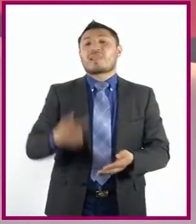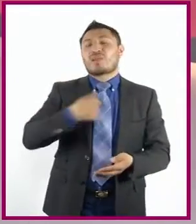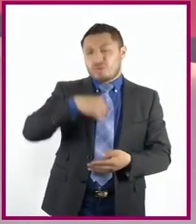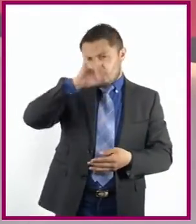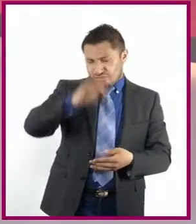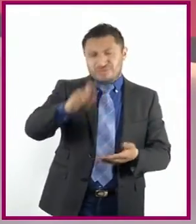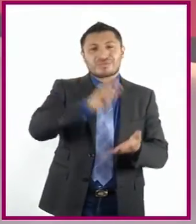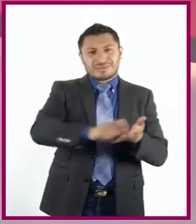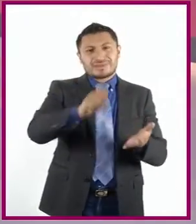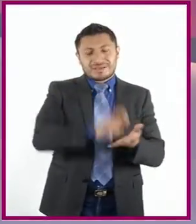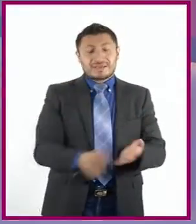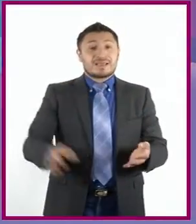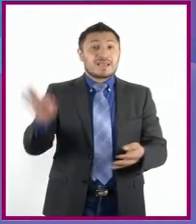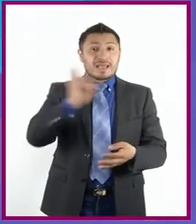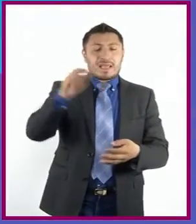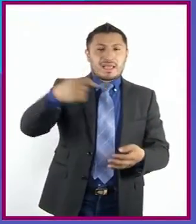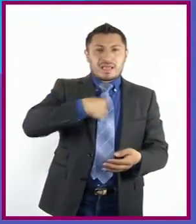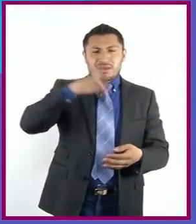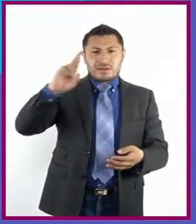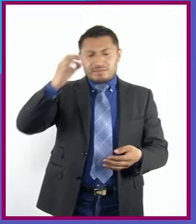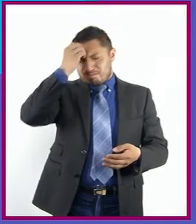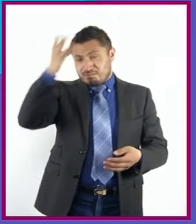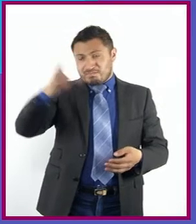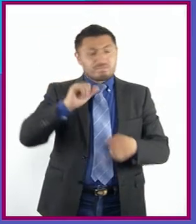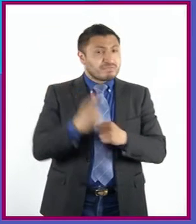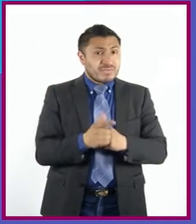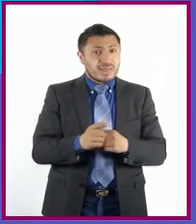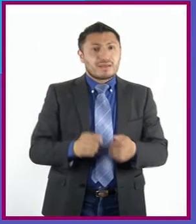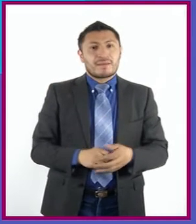sí tomé nota por si se me llegara a olvidar algo.